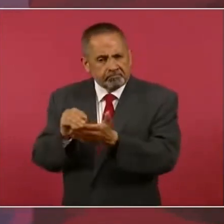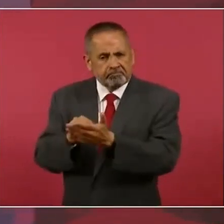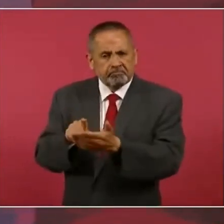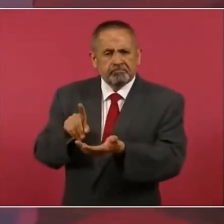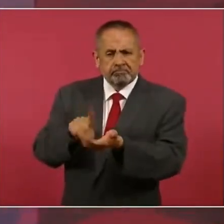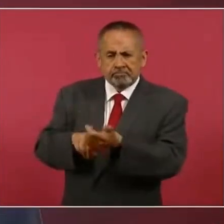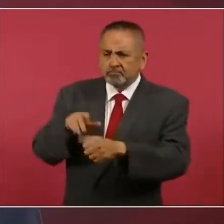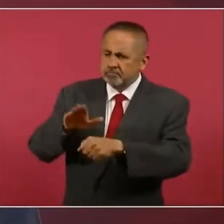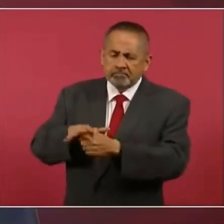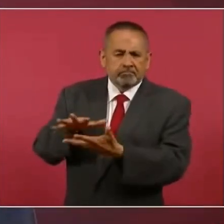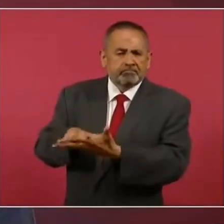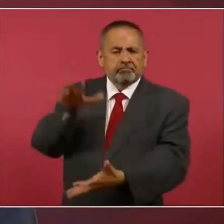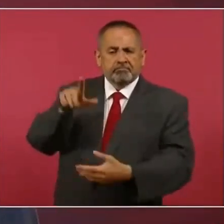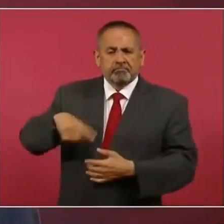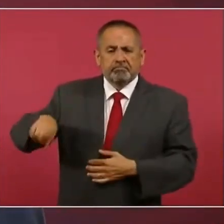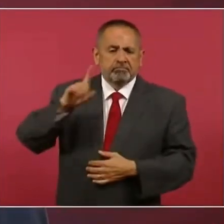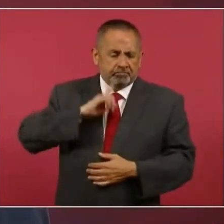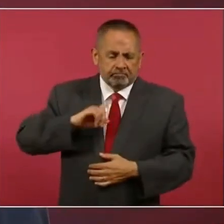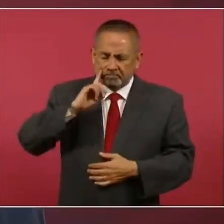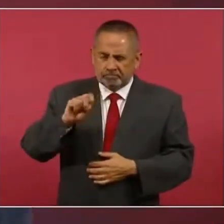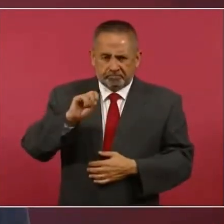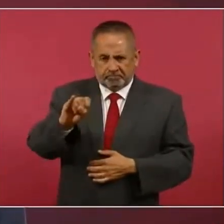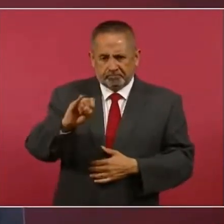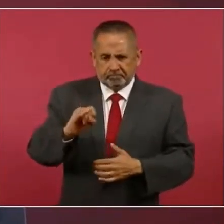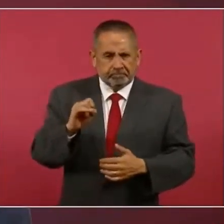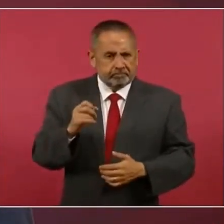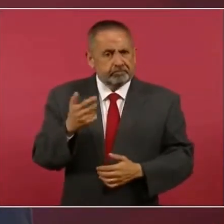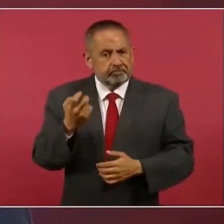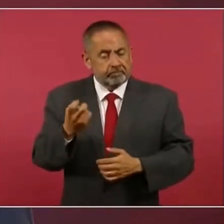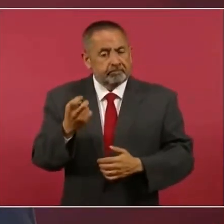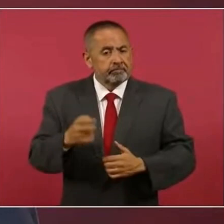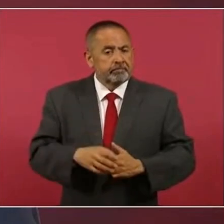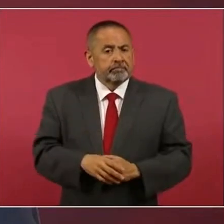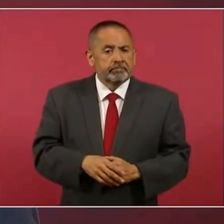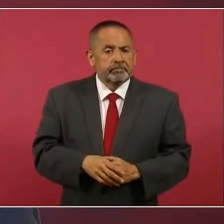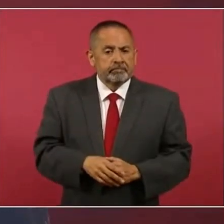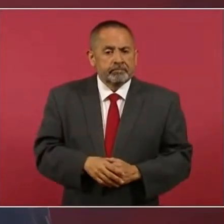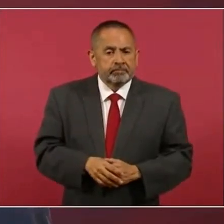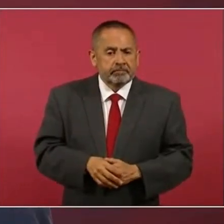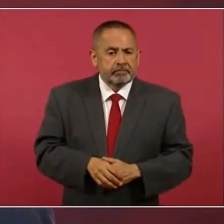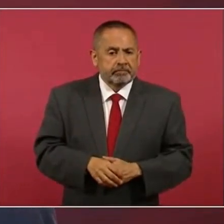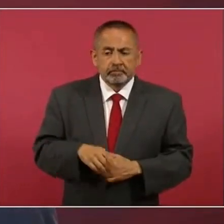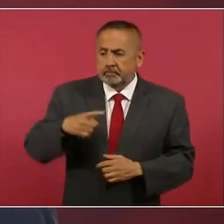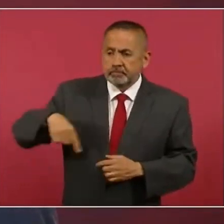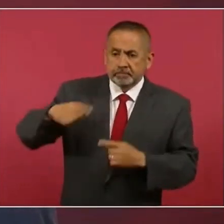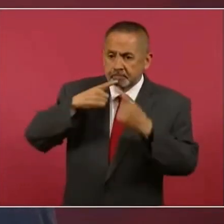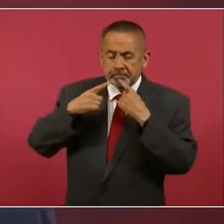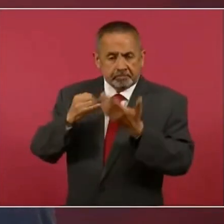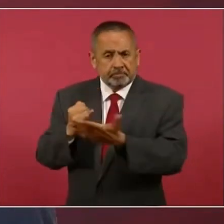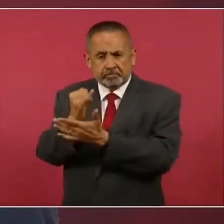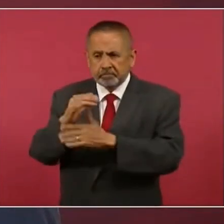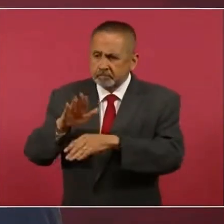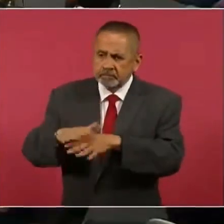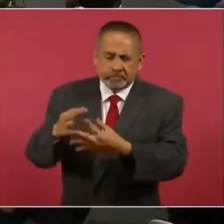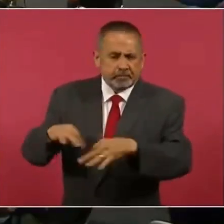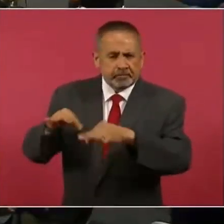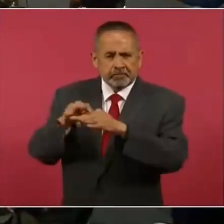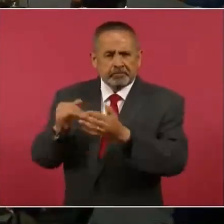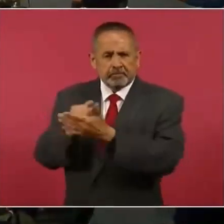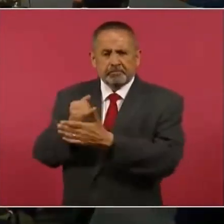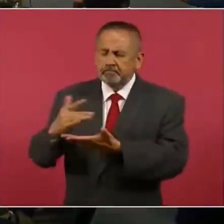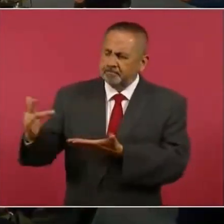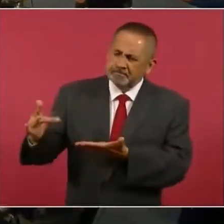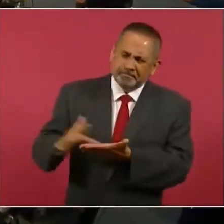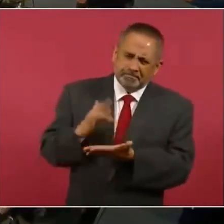mayoría y las que toman las decisiones más importantes. me